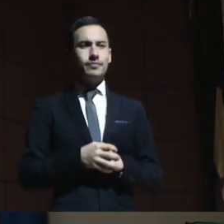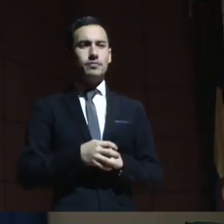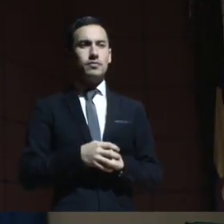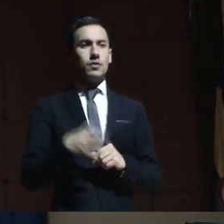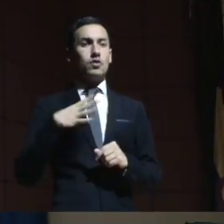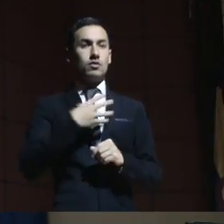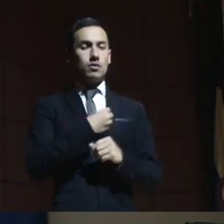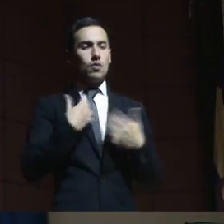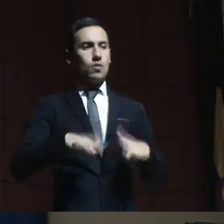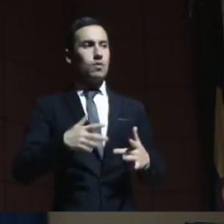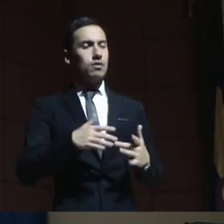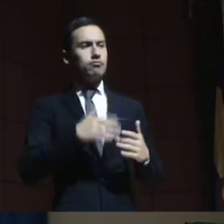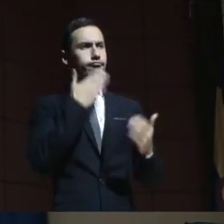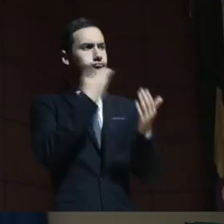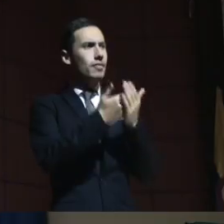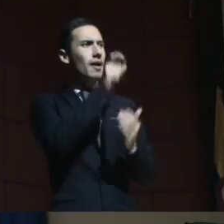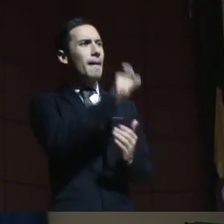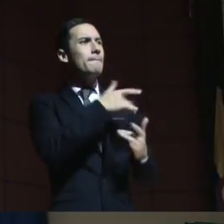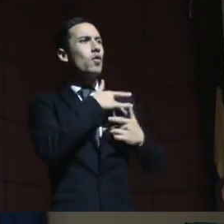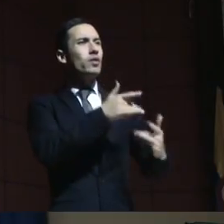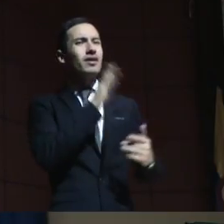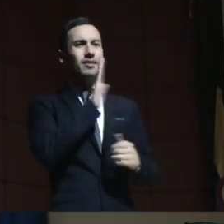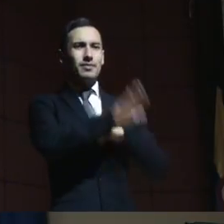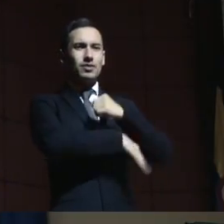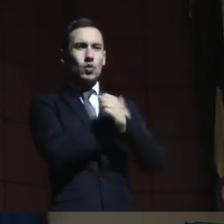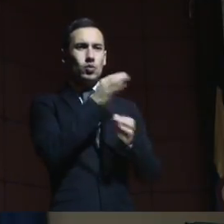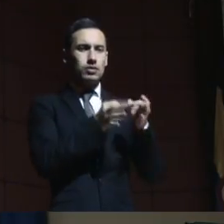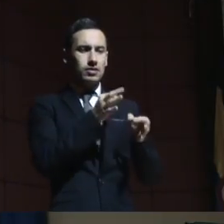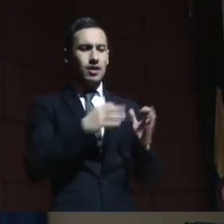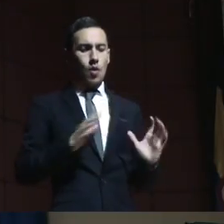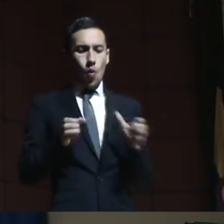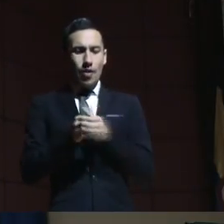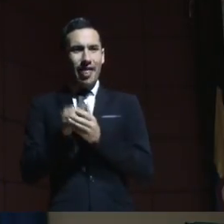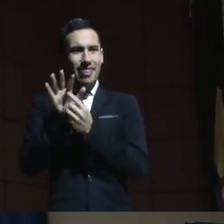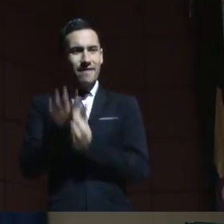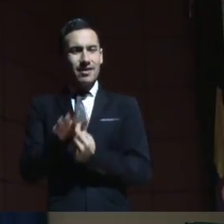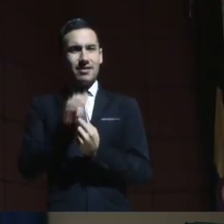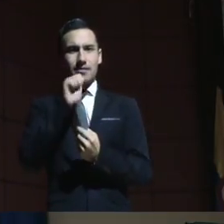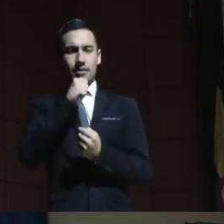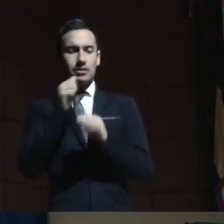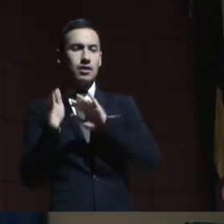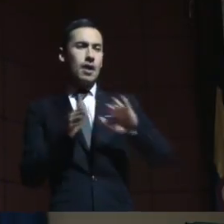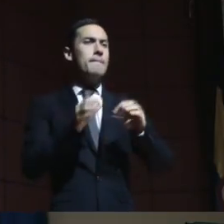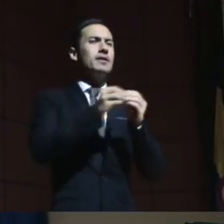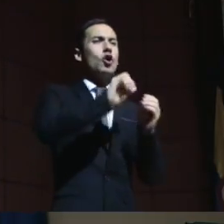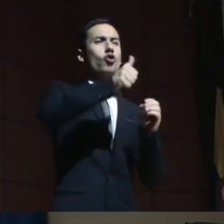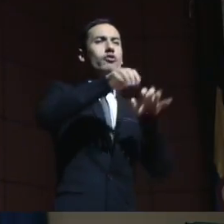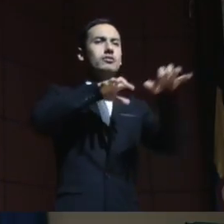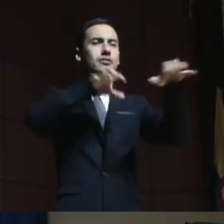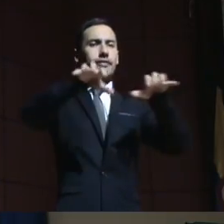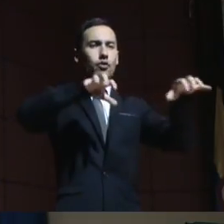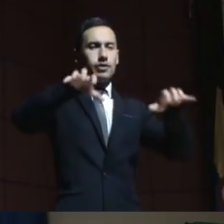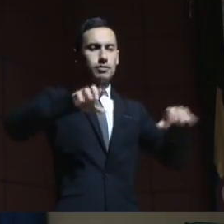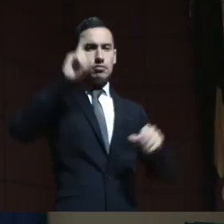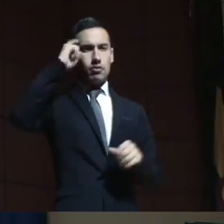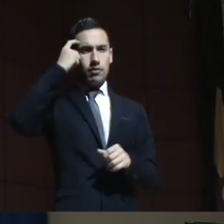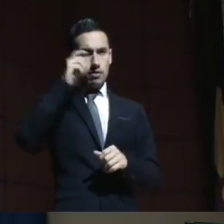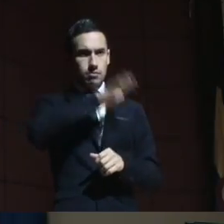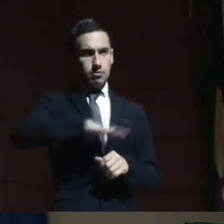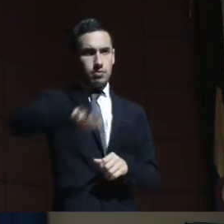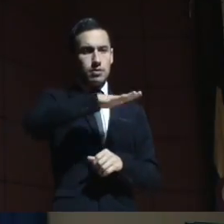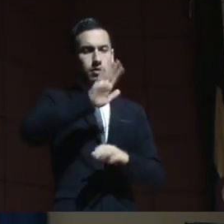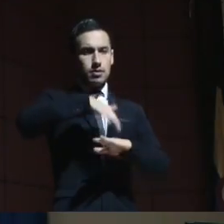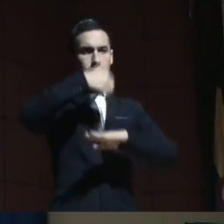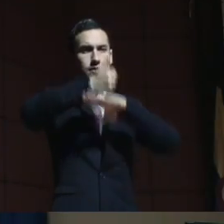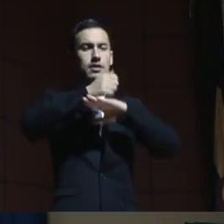voluntad del Ministerio de Justicia, de la unidad de víctimas y de los sectores de nuestro gobierno, en